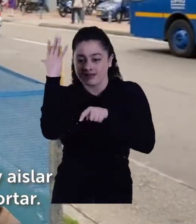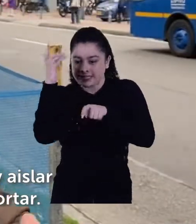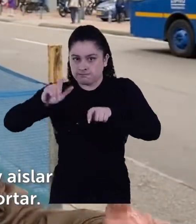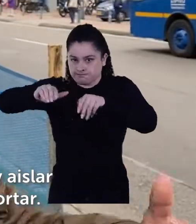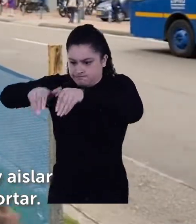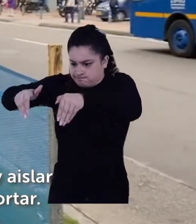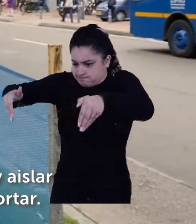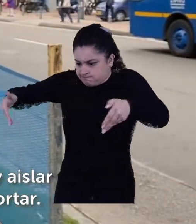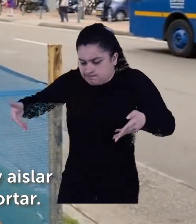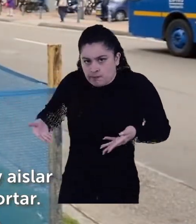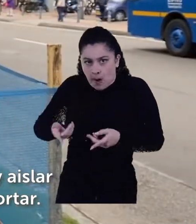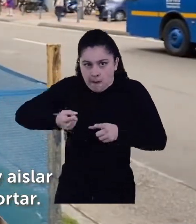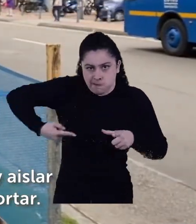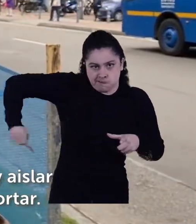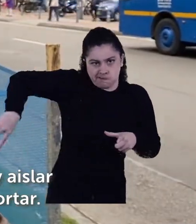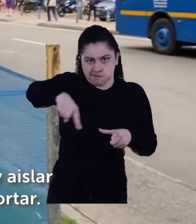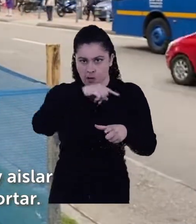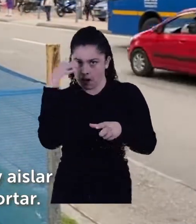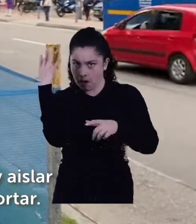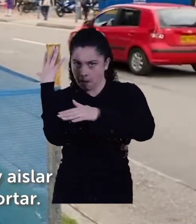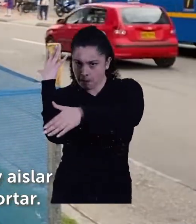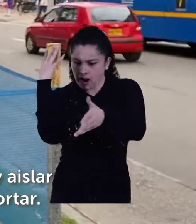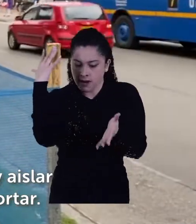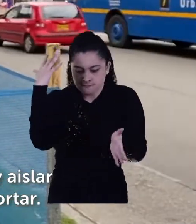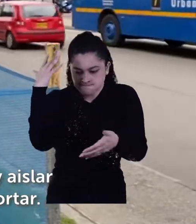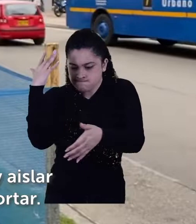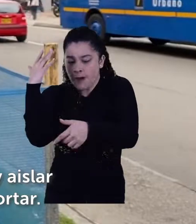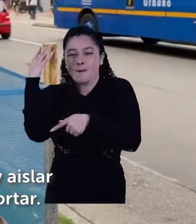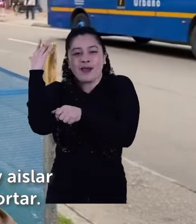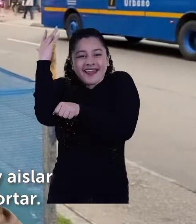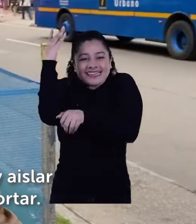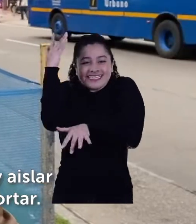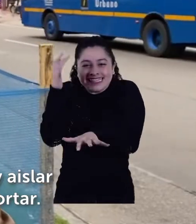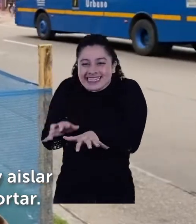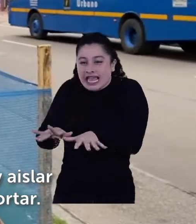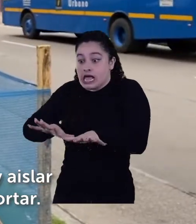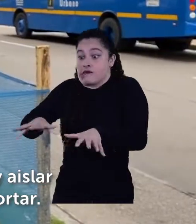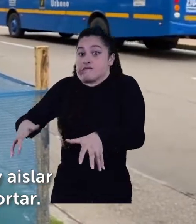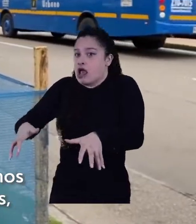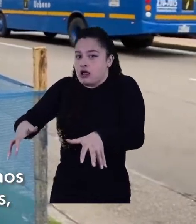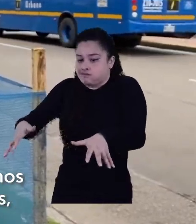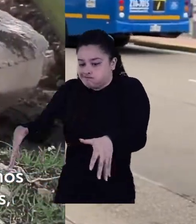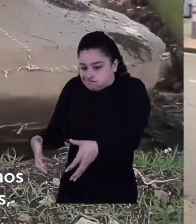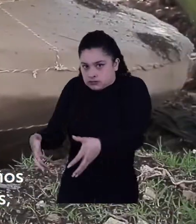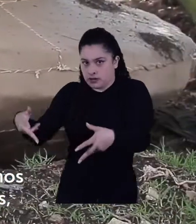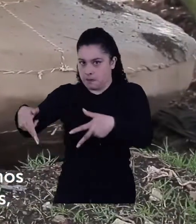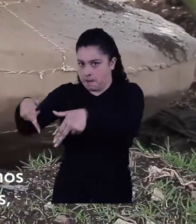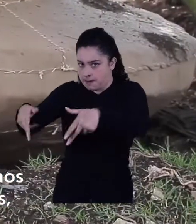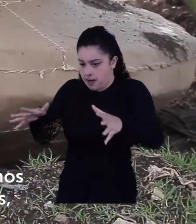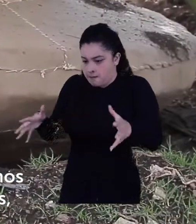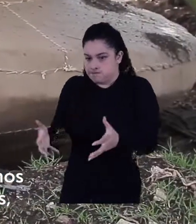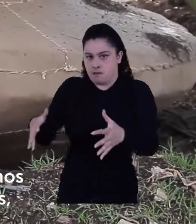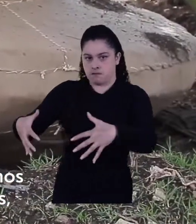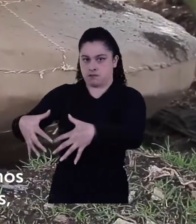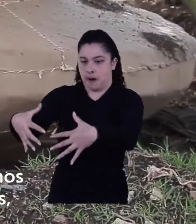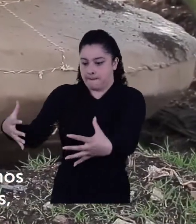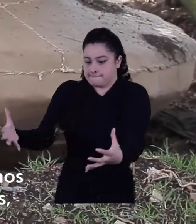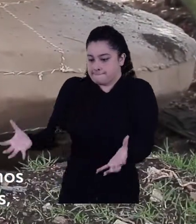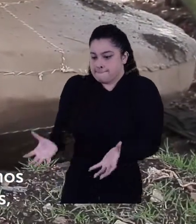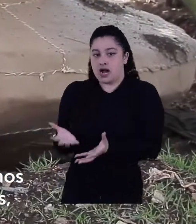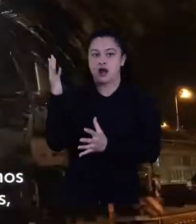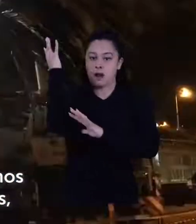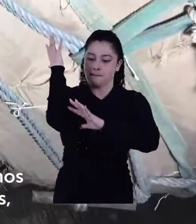consolidar el bloque de tierra y aislar el sistema de raíces para poderlo transportar una vez se cortan esas raíces